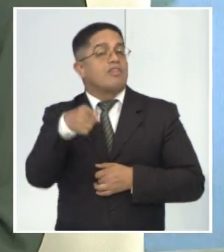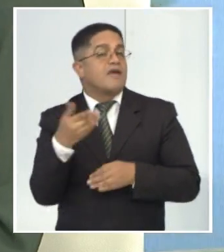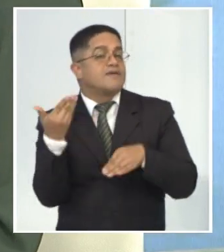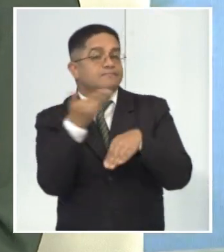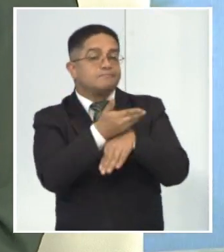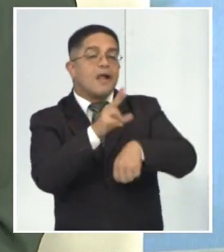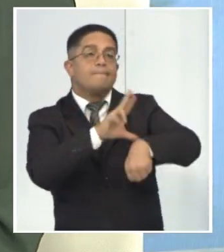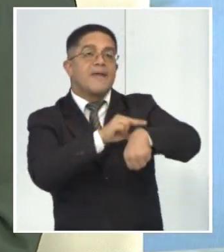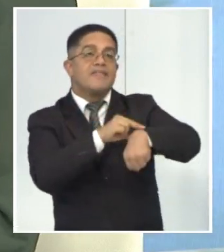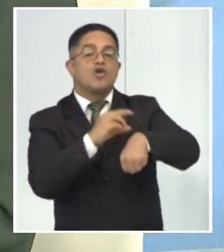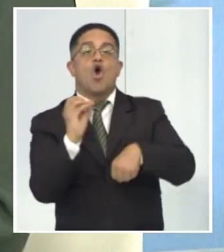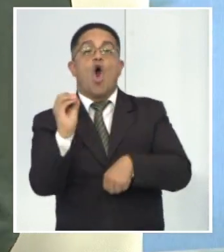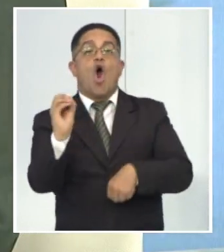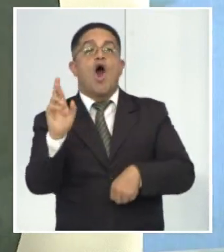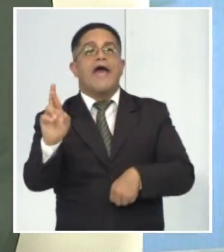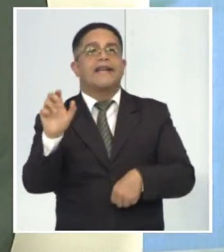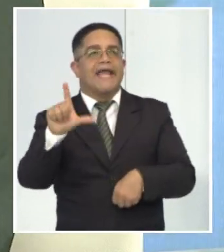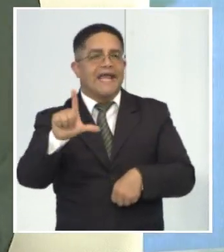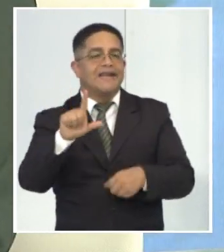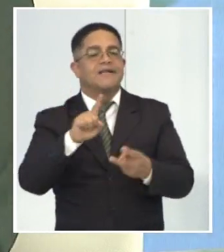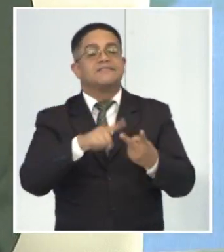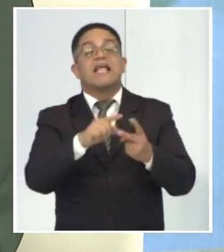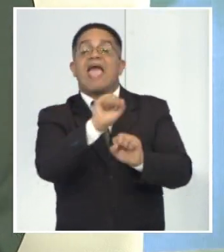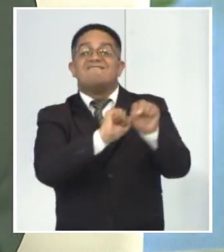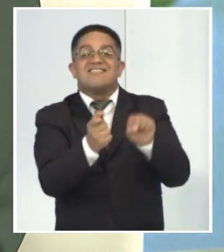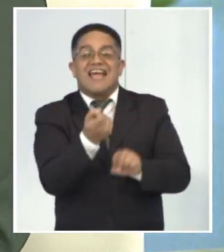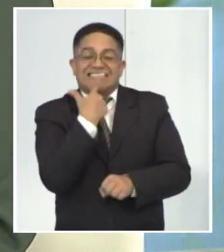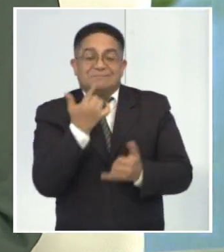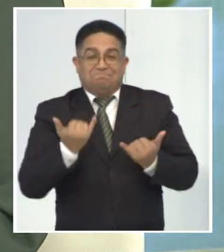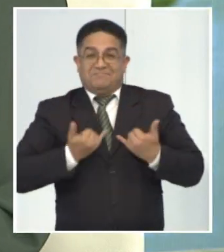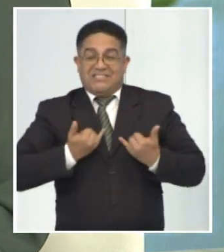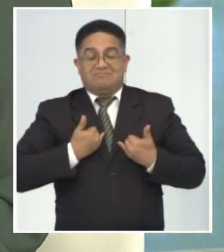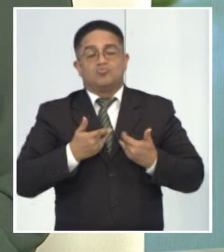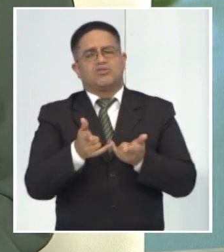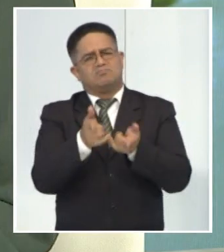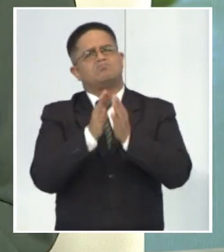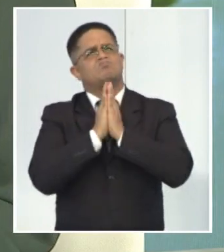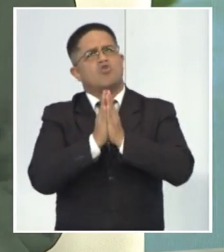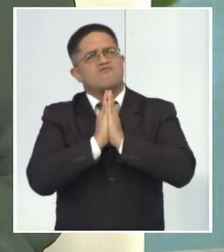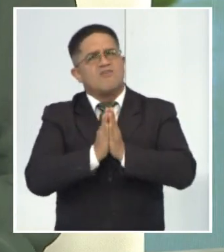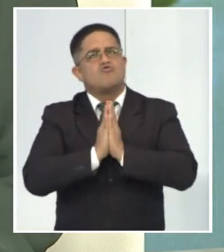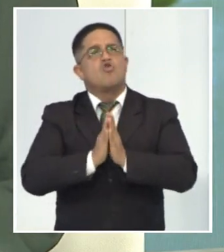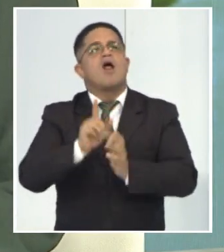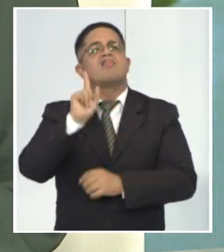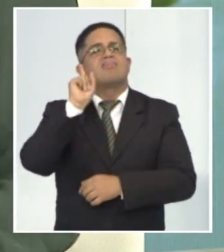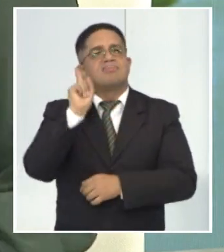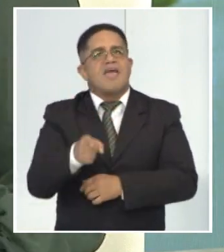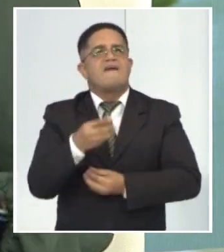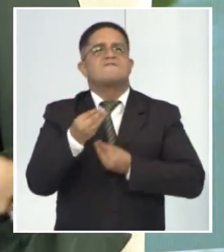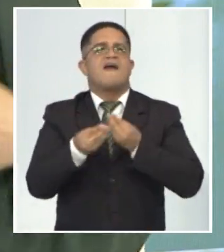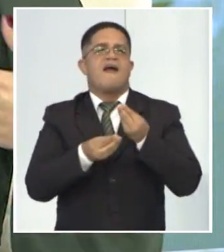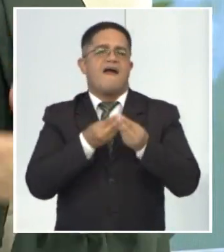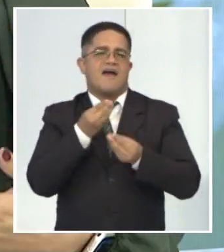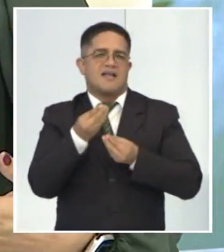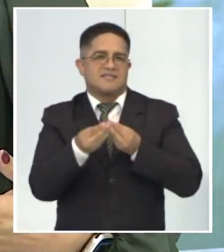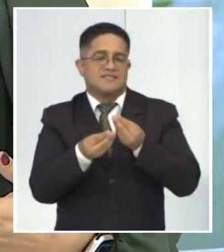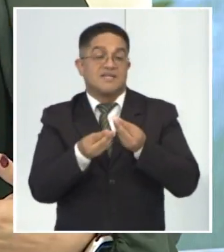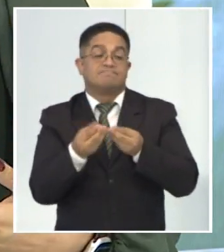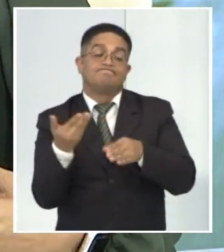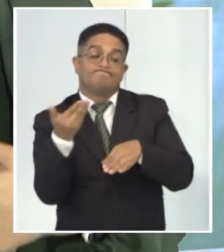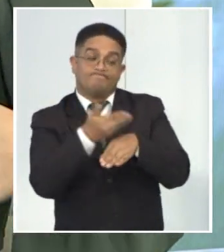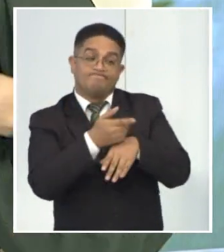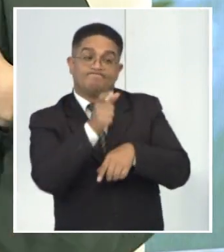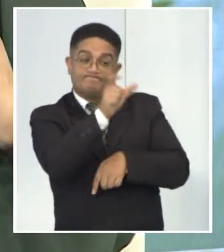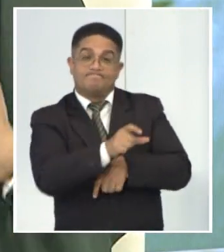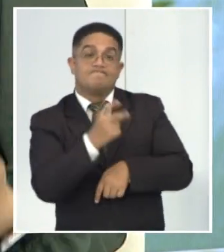médico otorrinolaringólogo, no automedicarse y además, por favor, deben hacer lo propio para poder visitarlos